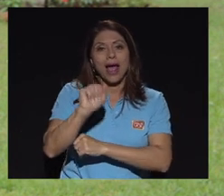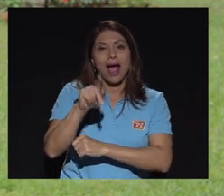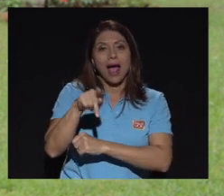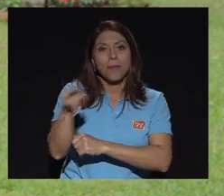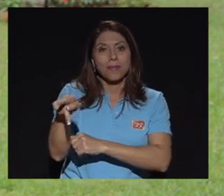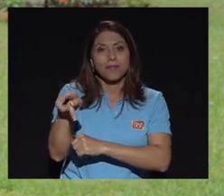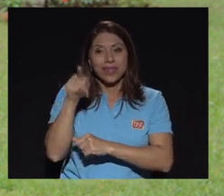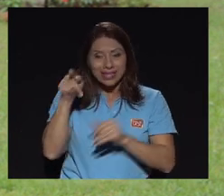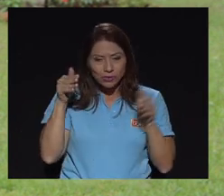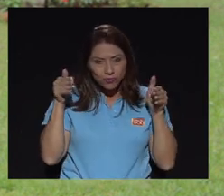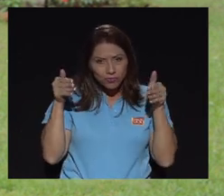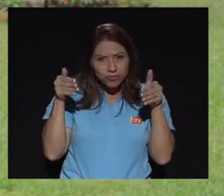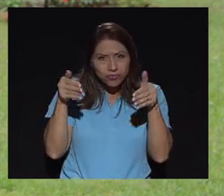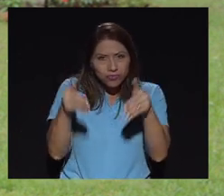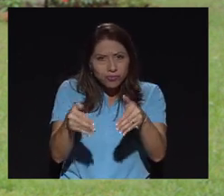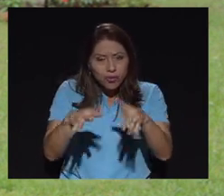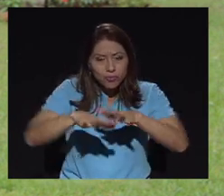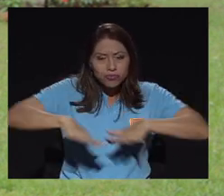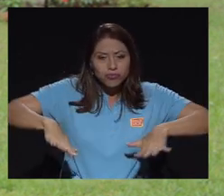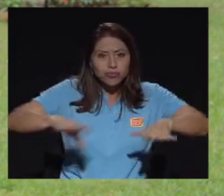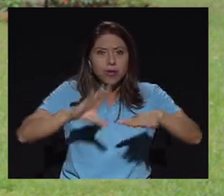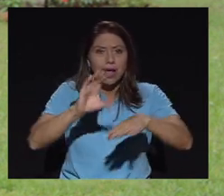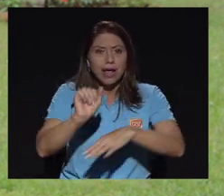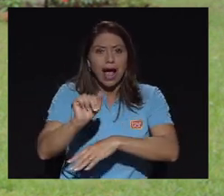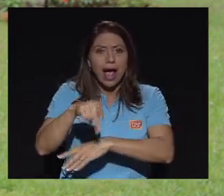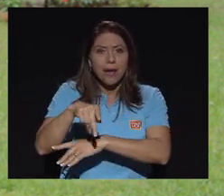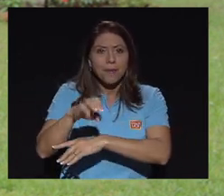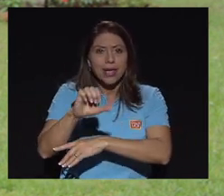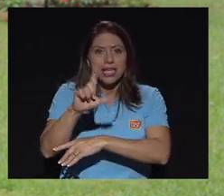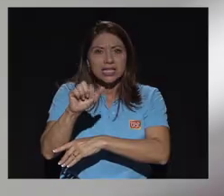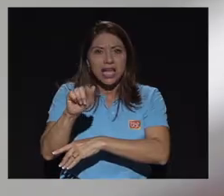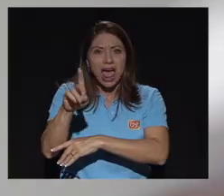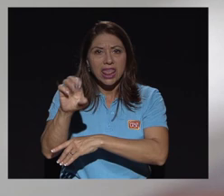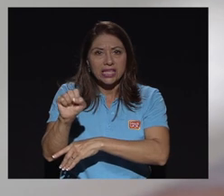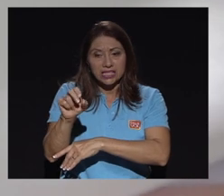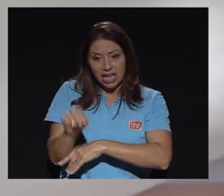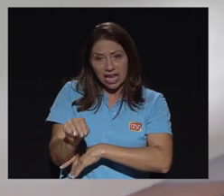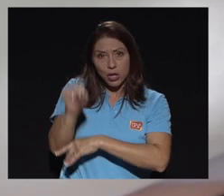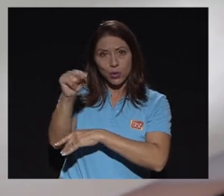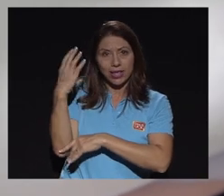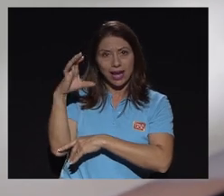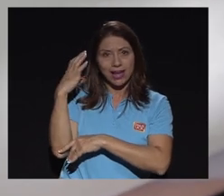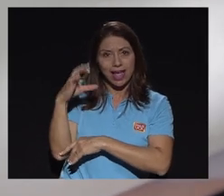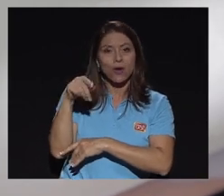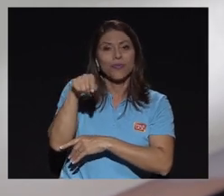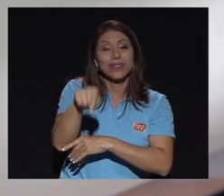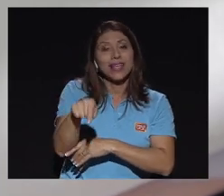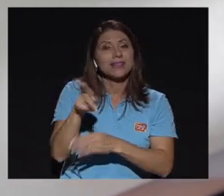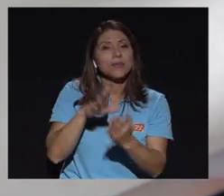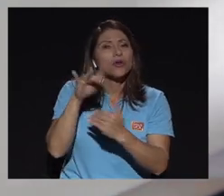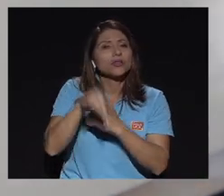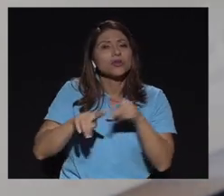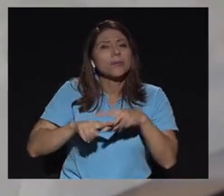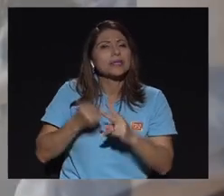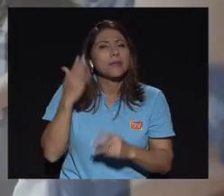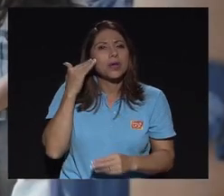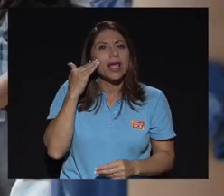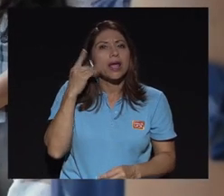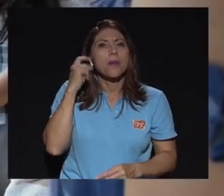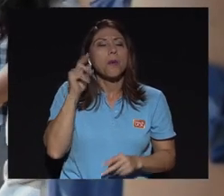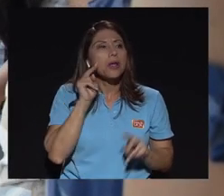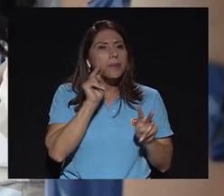está enfocada en el distrito de Capellades de Cartago, la zona norte de Cartago básicamente el proyecto nace porque identificamos